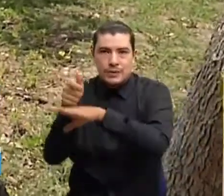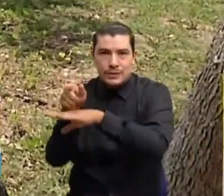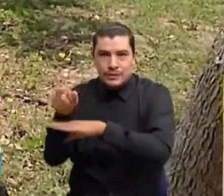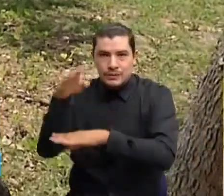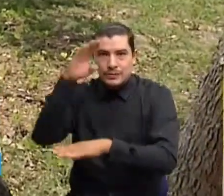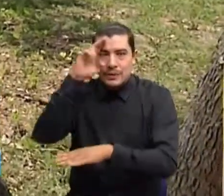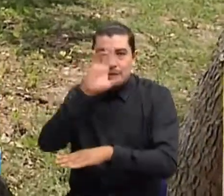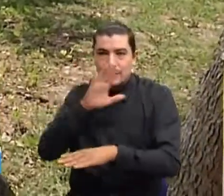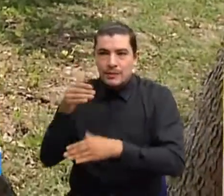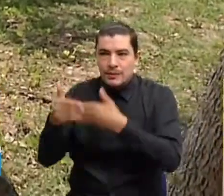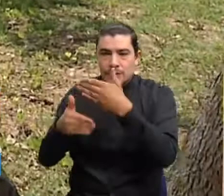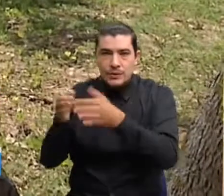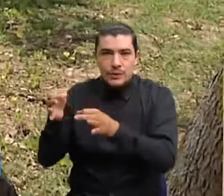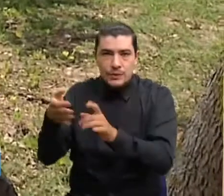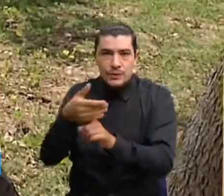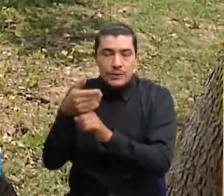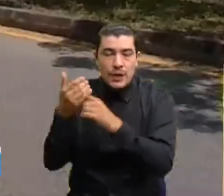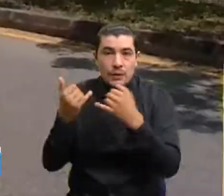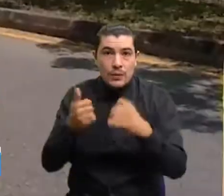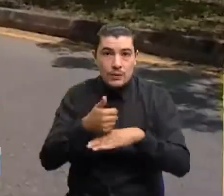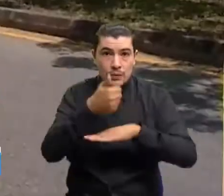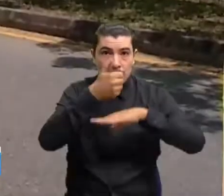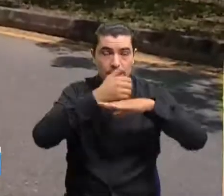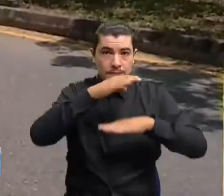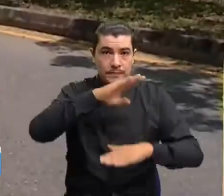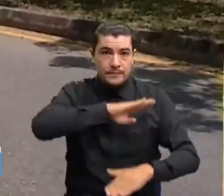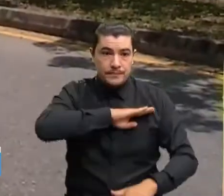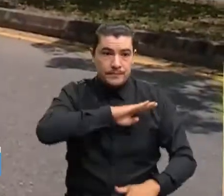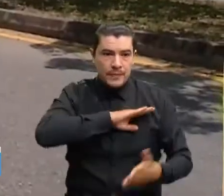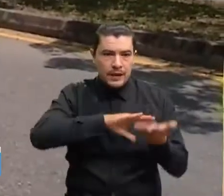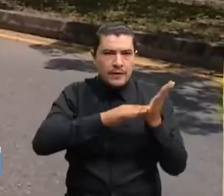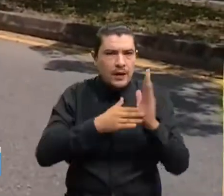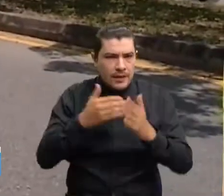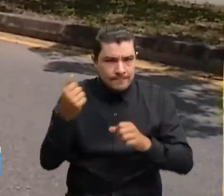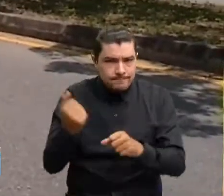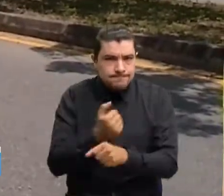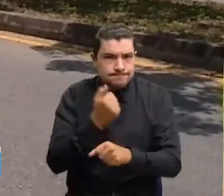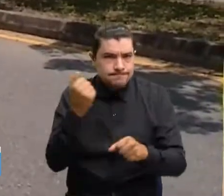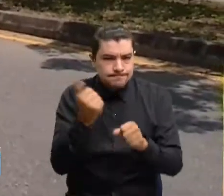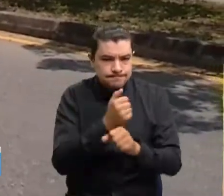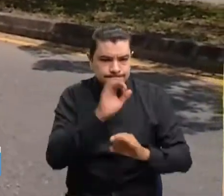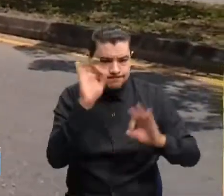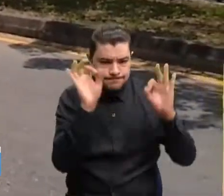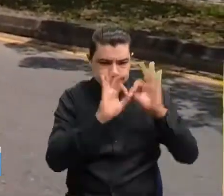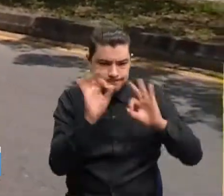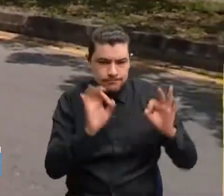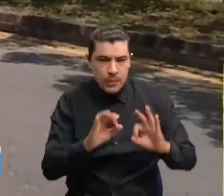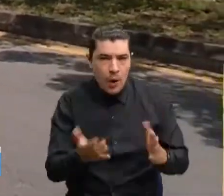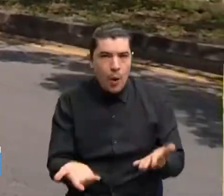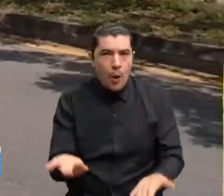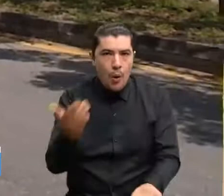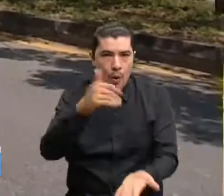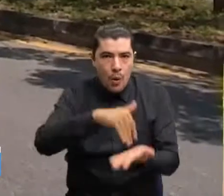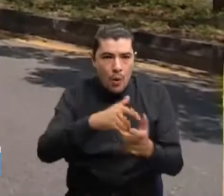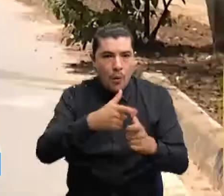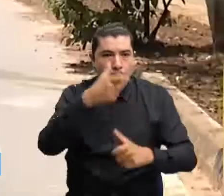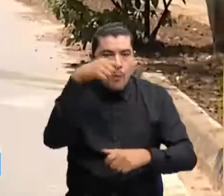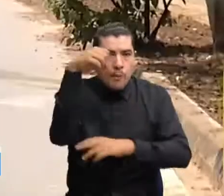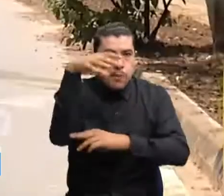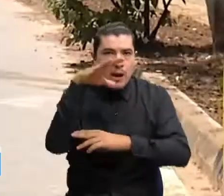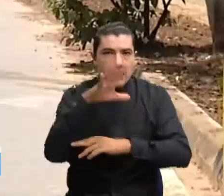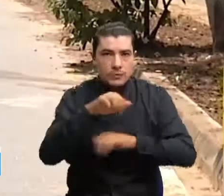Administración Municipal de Florida Blanca indicó que se trabaja para la instalación rápida de este sistema de alumbrado público.